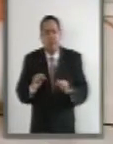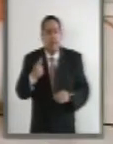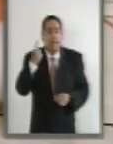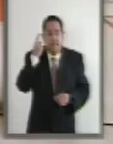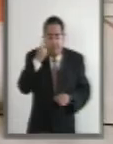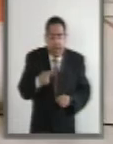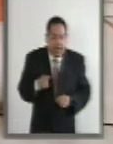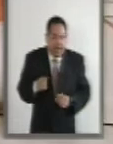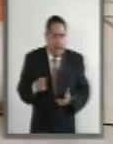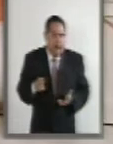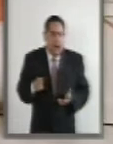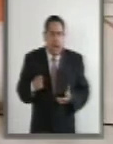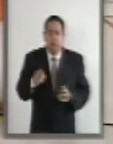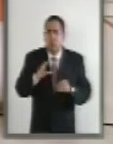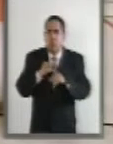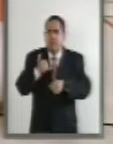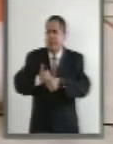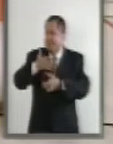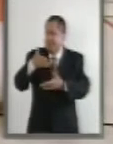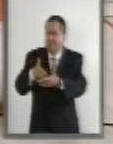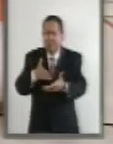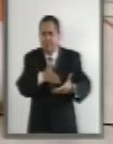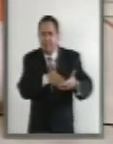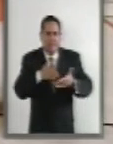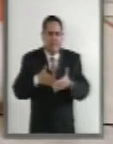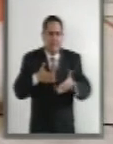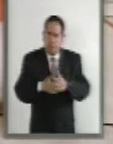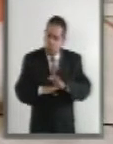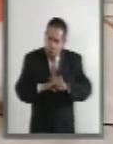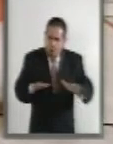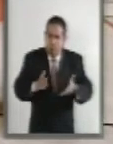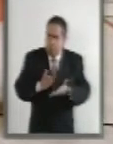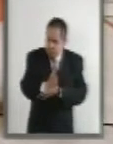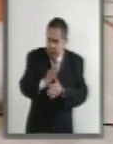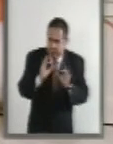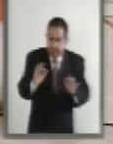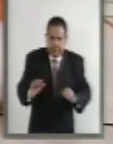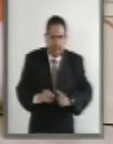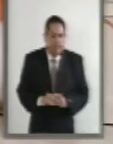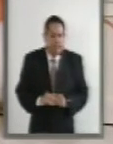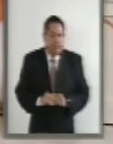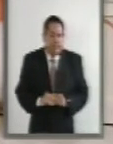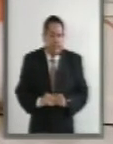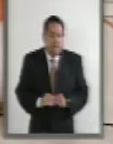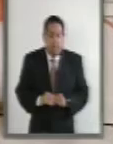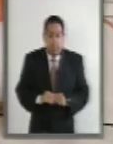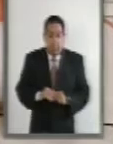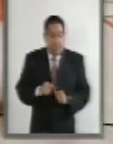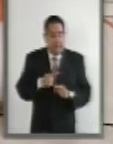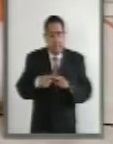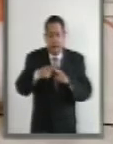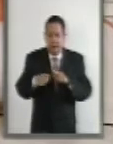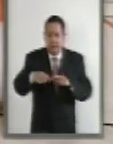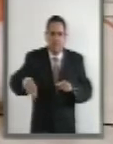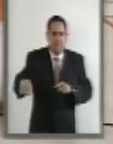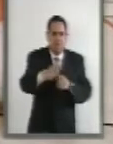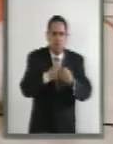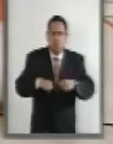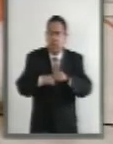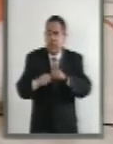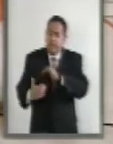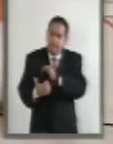fin de evitar los obstáculos a la movilidad. Dar respuestas a las diversas demandas de la sociedad